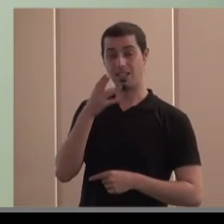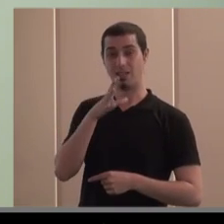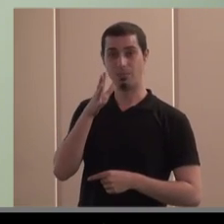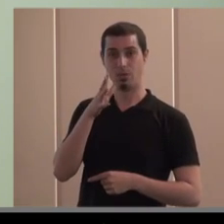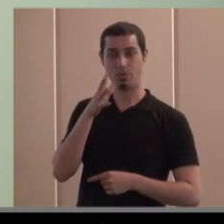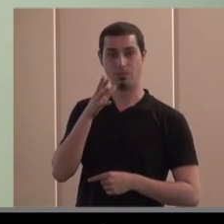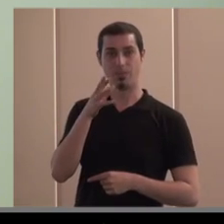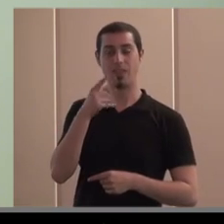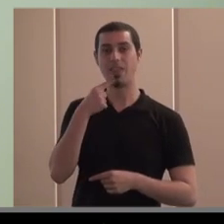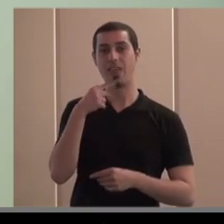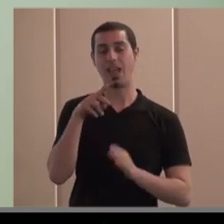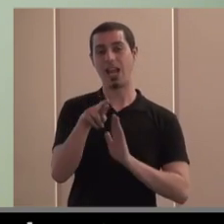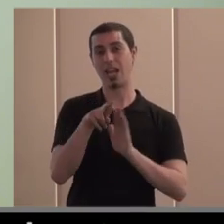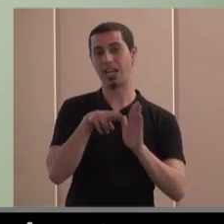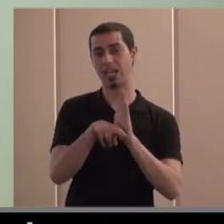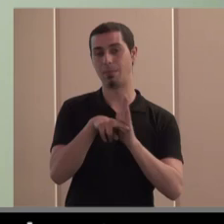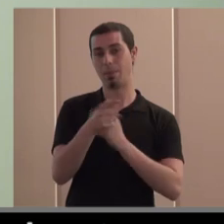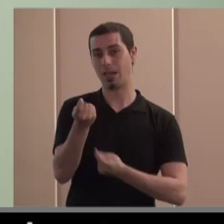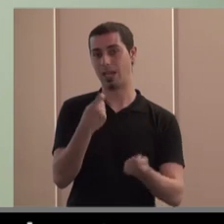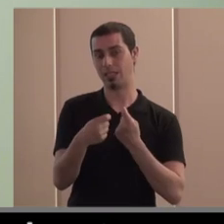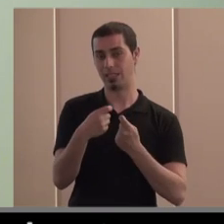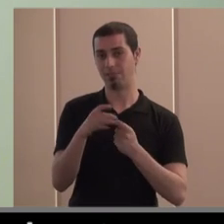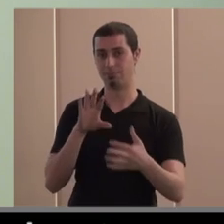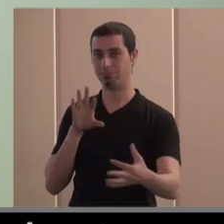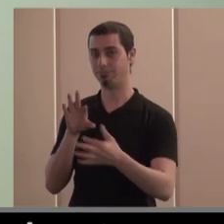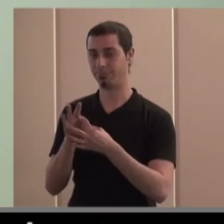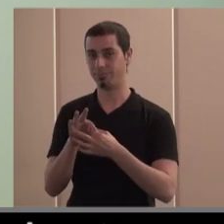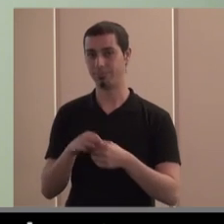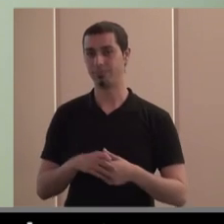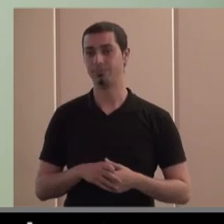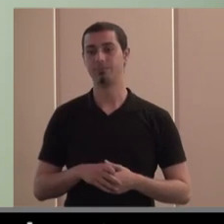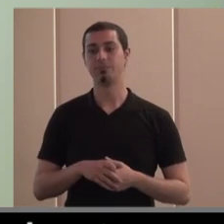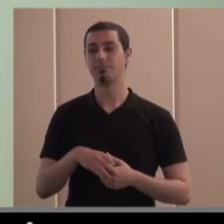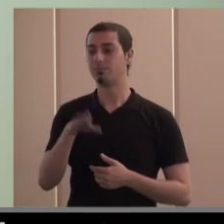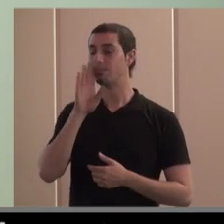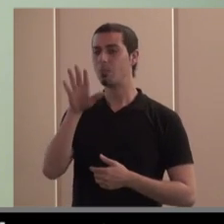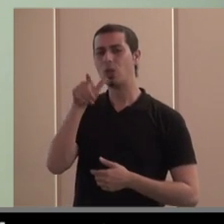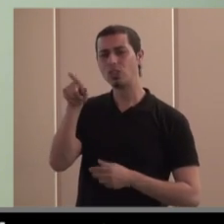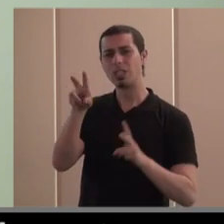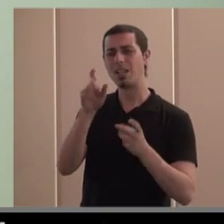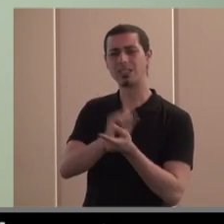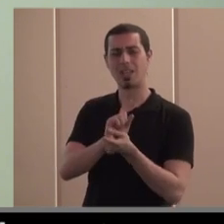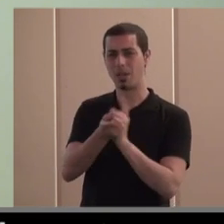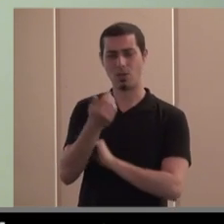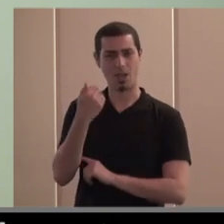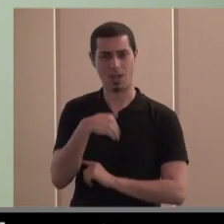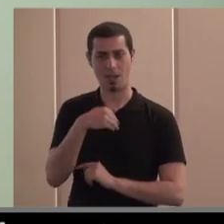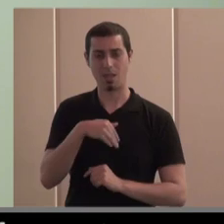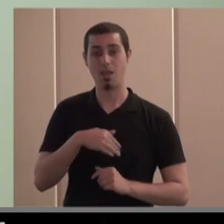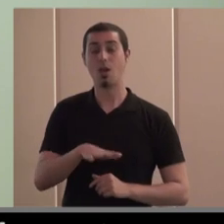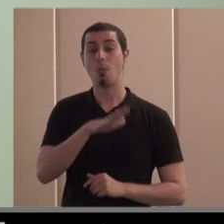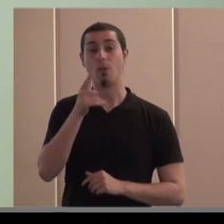mercantil no no el término político de adquirirle de una manera o de otra y eso pero eso está cambiando eso está cambiando también porque